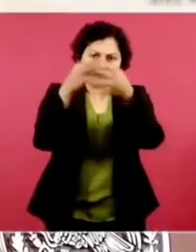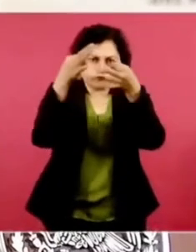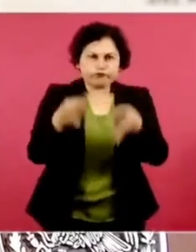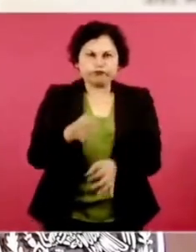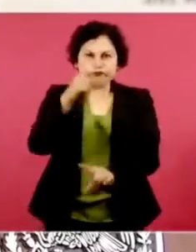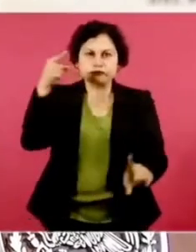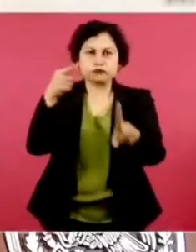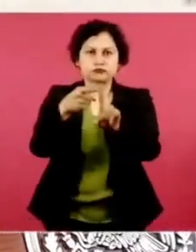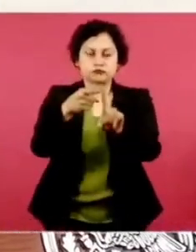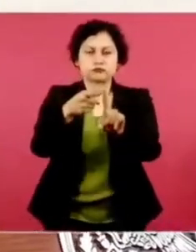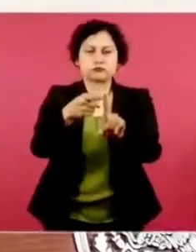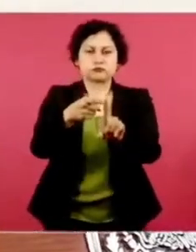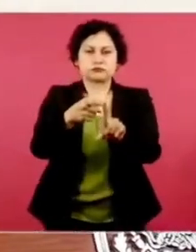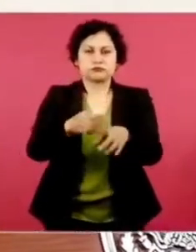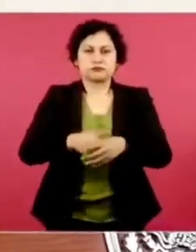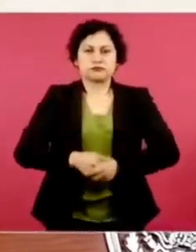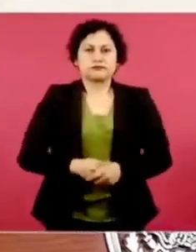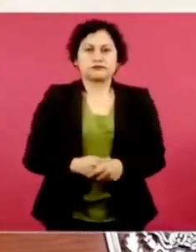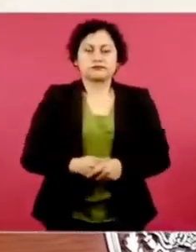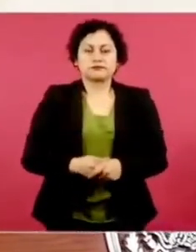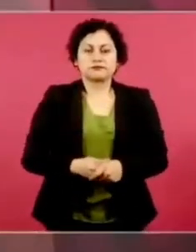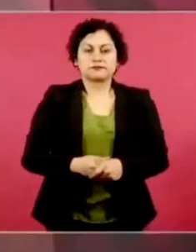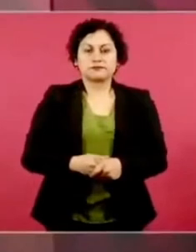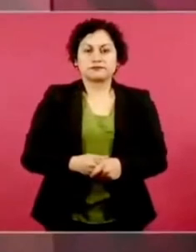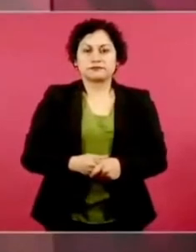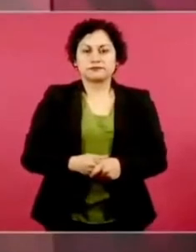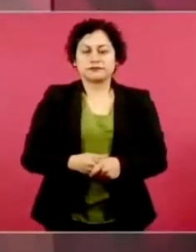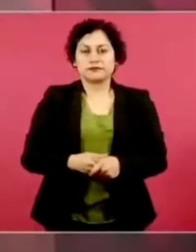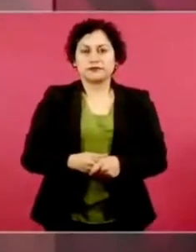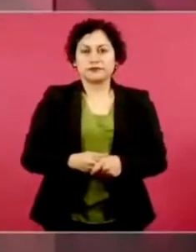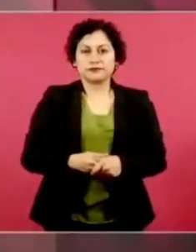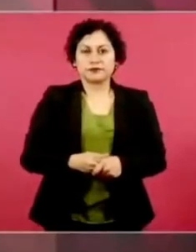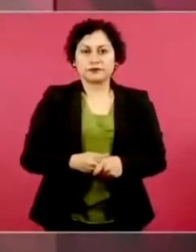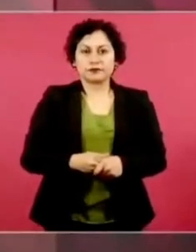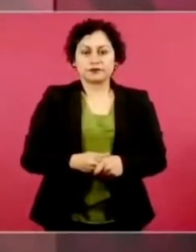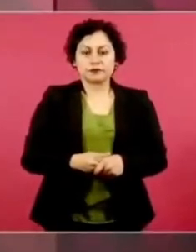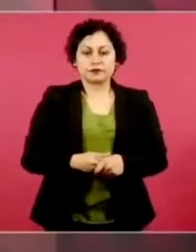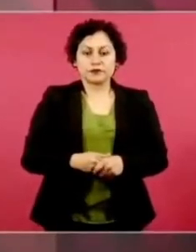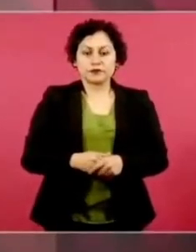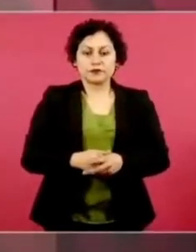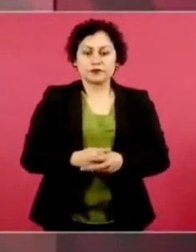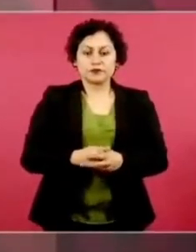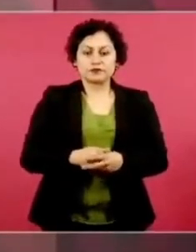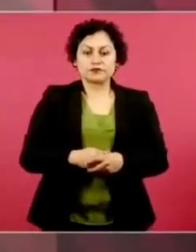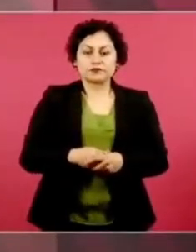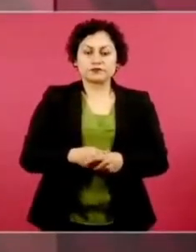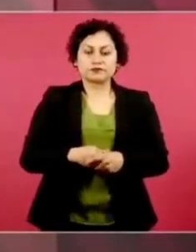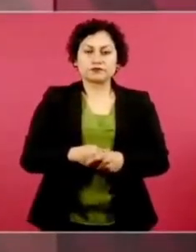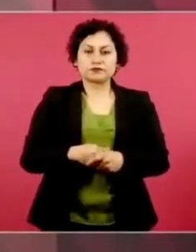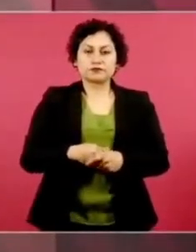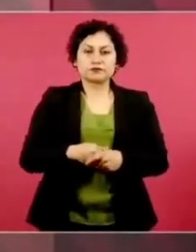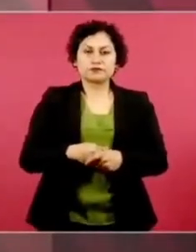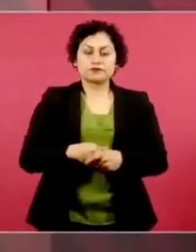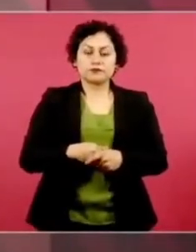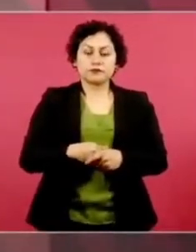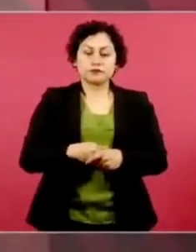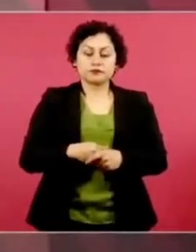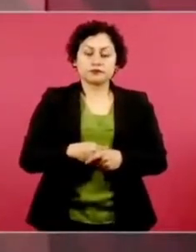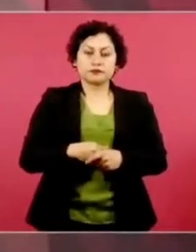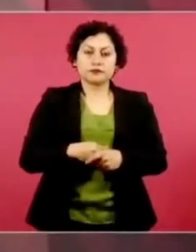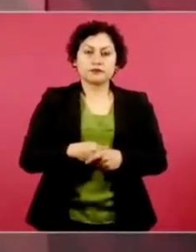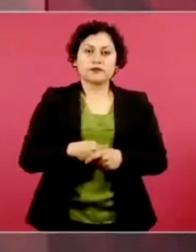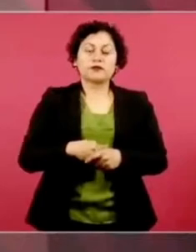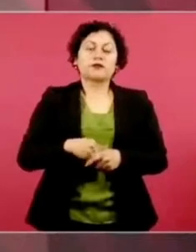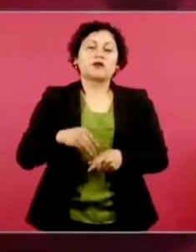le dio su razón de ser después de un